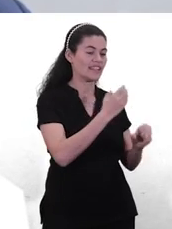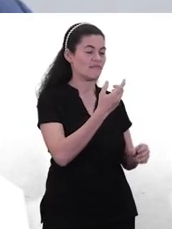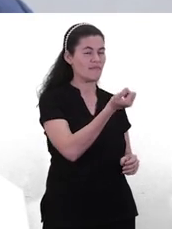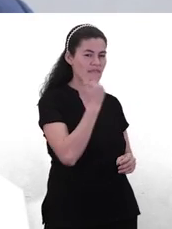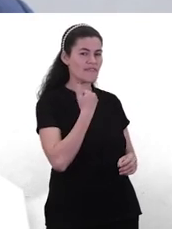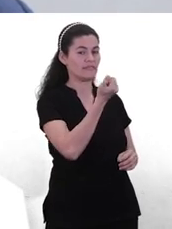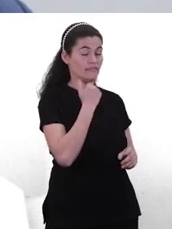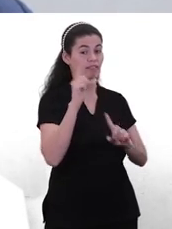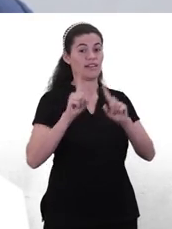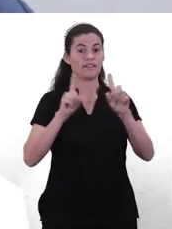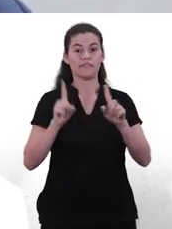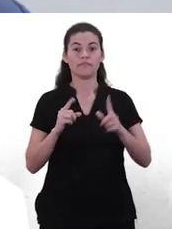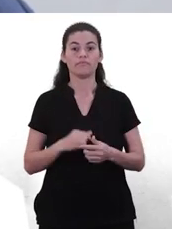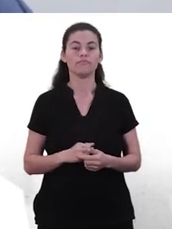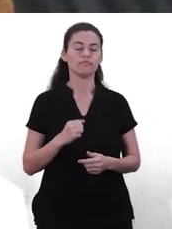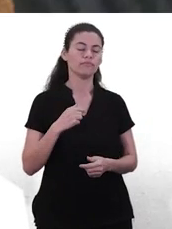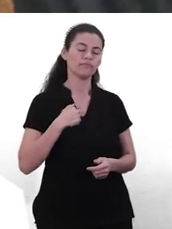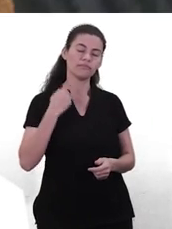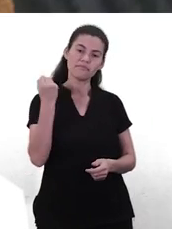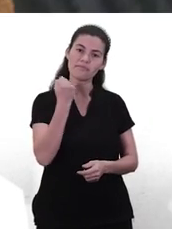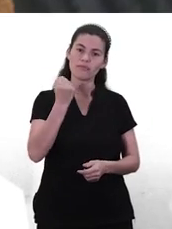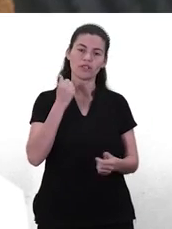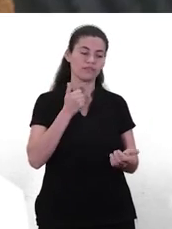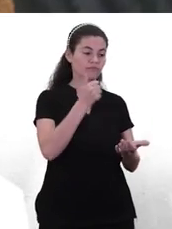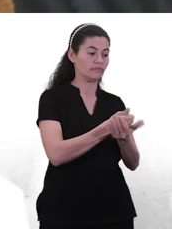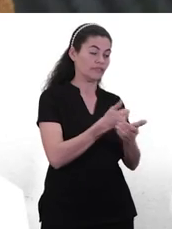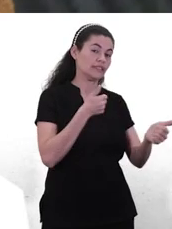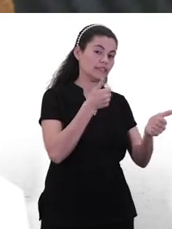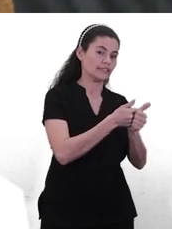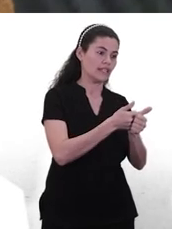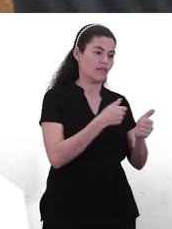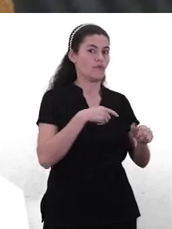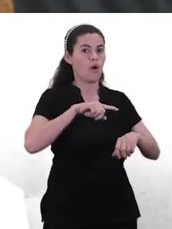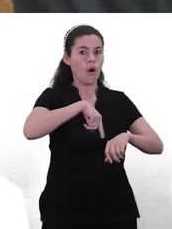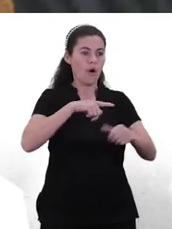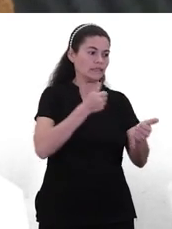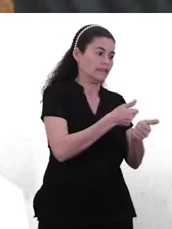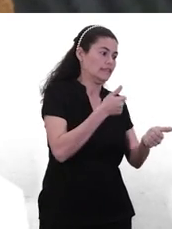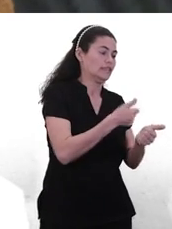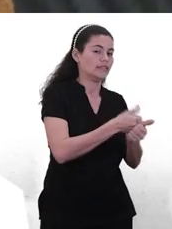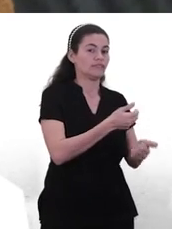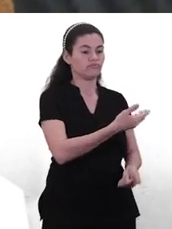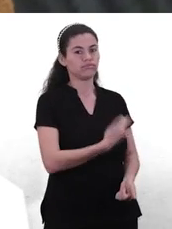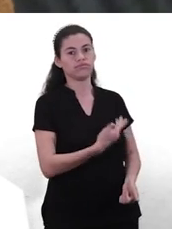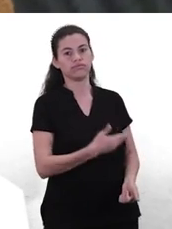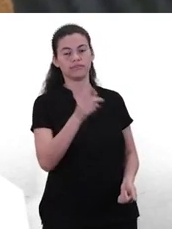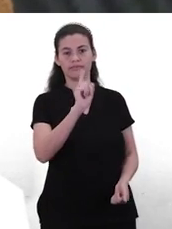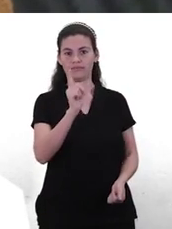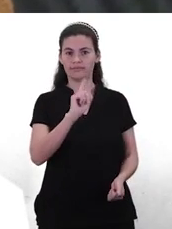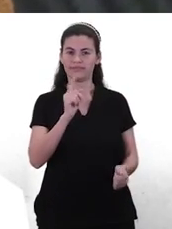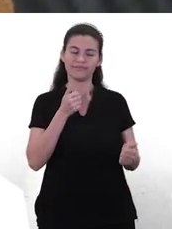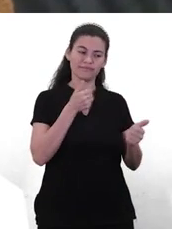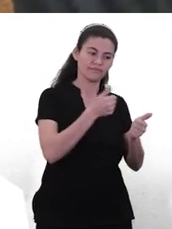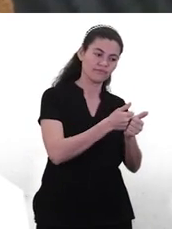chicos, ¿verdad? Estar presentes, estar presentes sin agobiar, ¿verdad? Cuando estamos en la adolescencia, ¿verdad? Es que nuestros hijos, para eso tenemos que trabajar